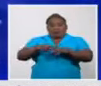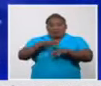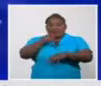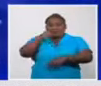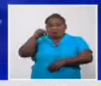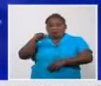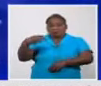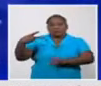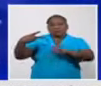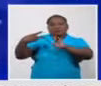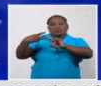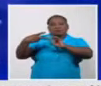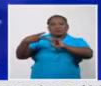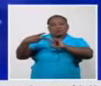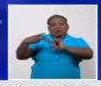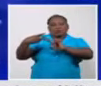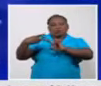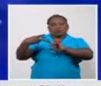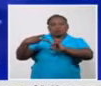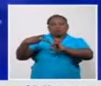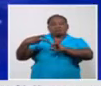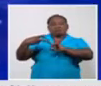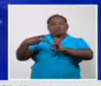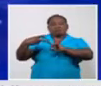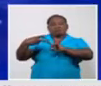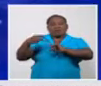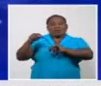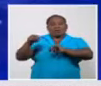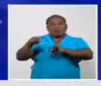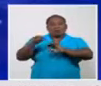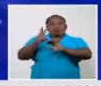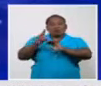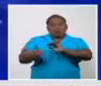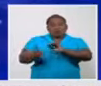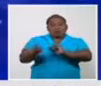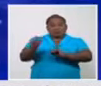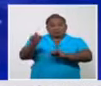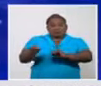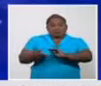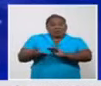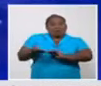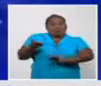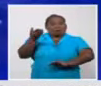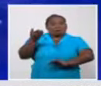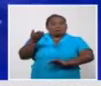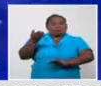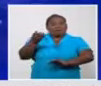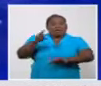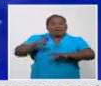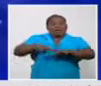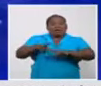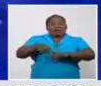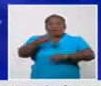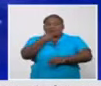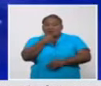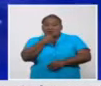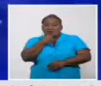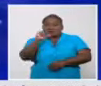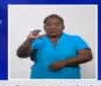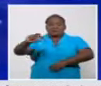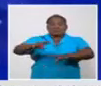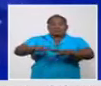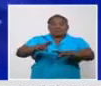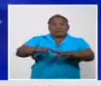lugar claro con el comportamiento que tuvo del número de casos lo comentábamos ahí Habana Vieja Centro Habana pues fíjate